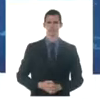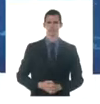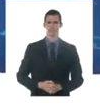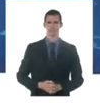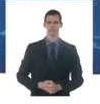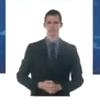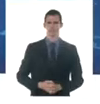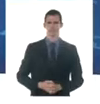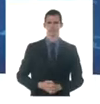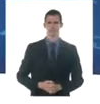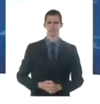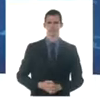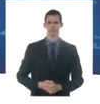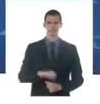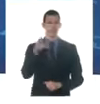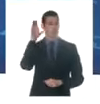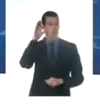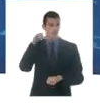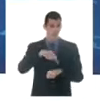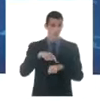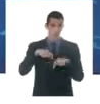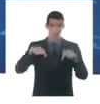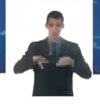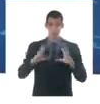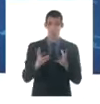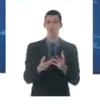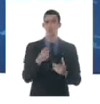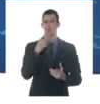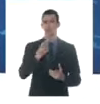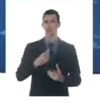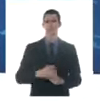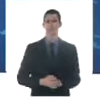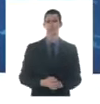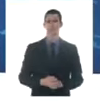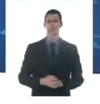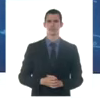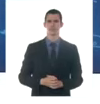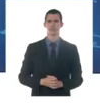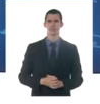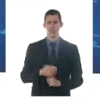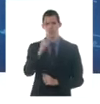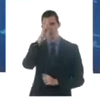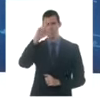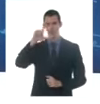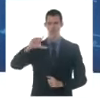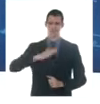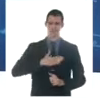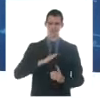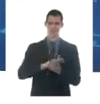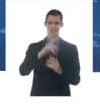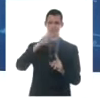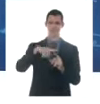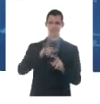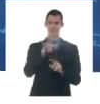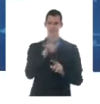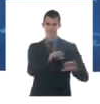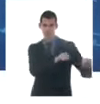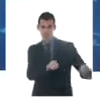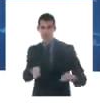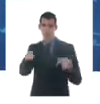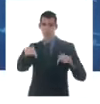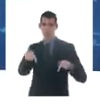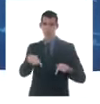Y de última hora conocimos que el Servicio de Medicina Legal del Hospital Comandante Faustino Pérez de Matanzas confirma como